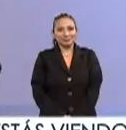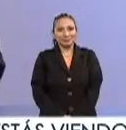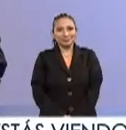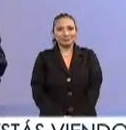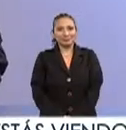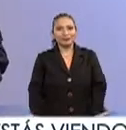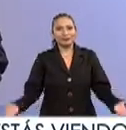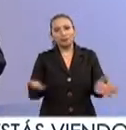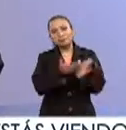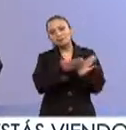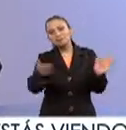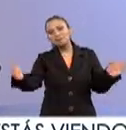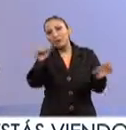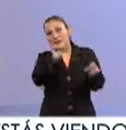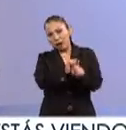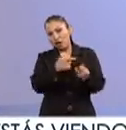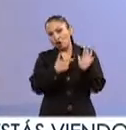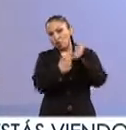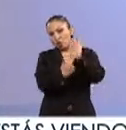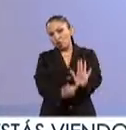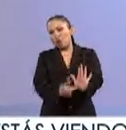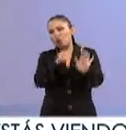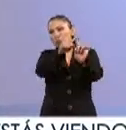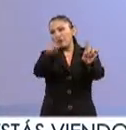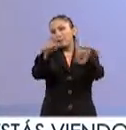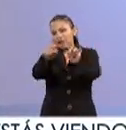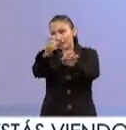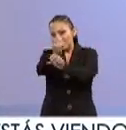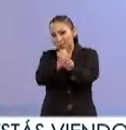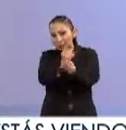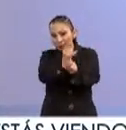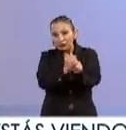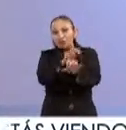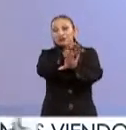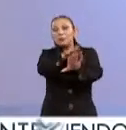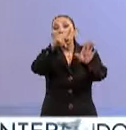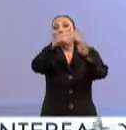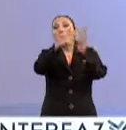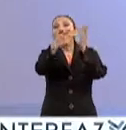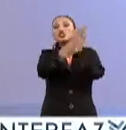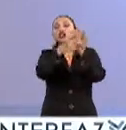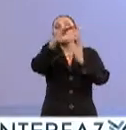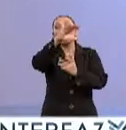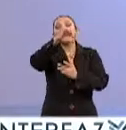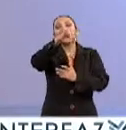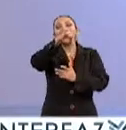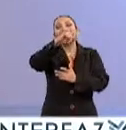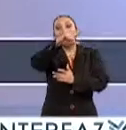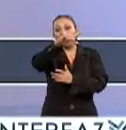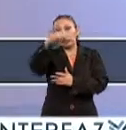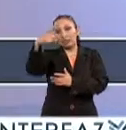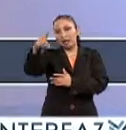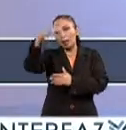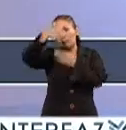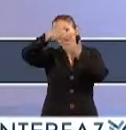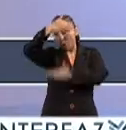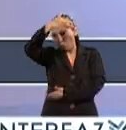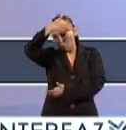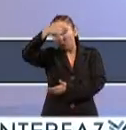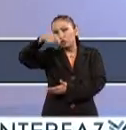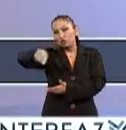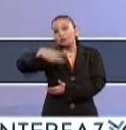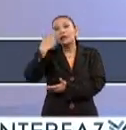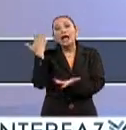durante las últimas semanas le hemos presentado una serie de trabajos sobre el proyecto Central de Muros así se llama Central de Muros